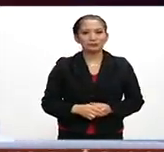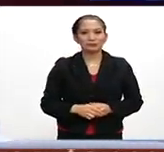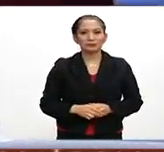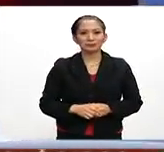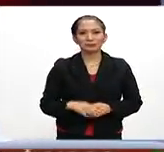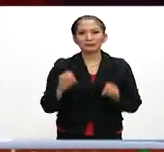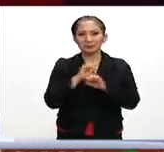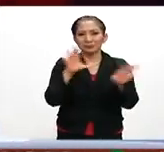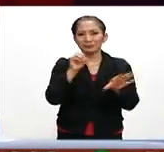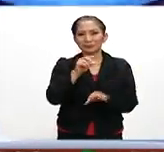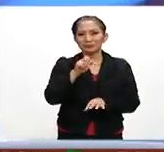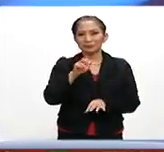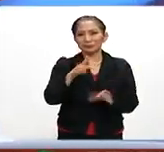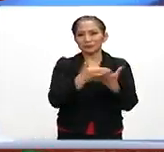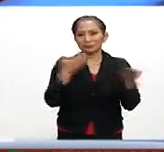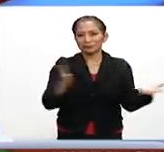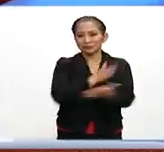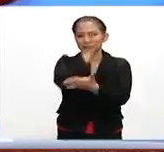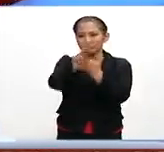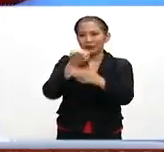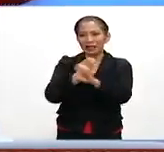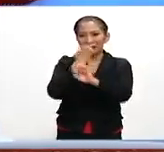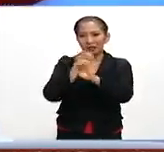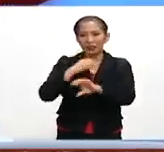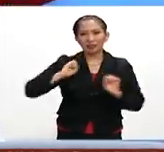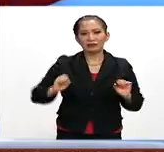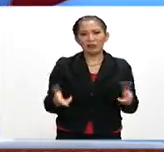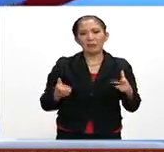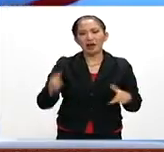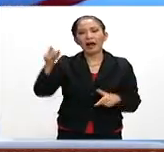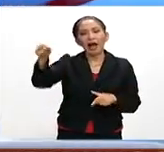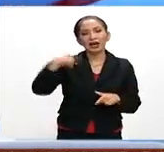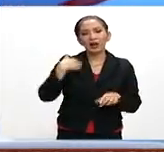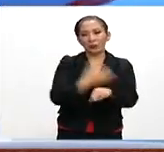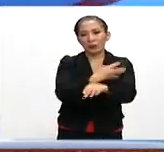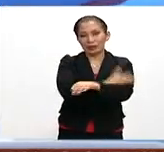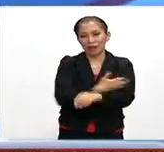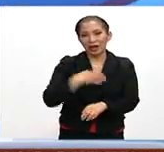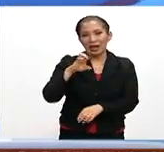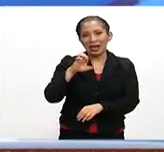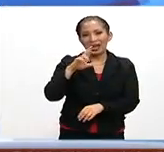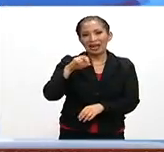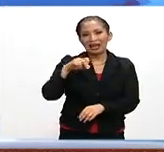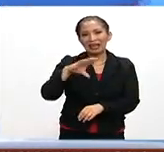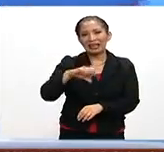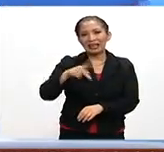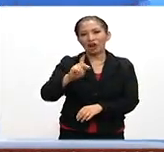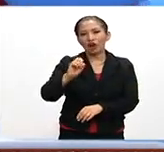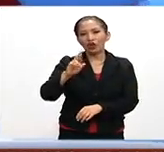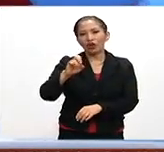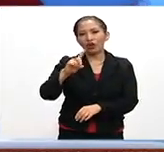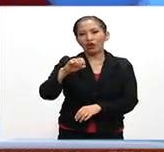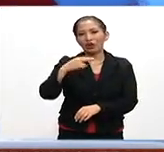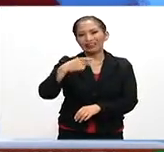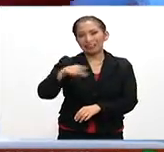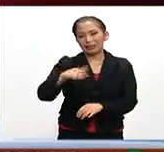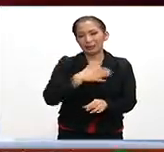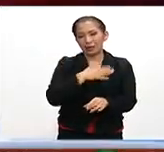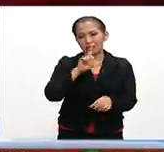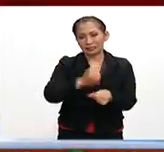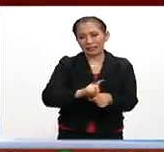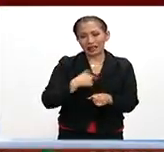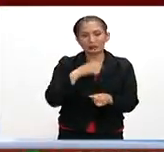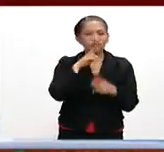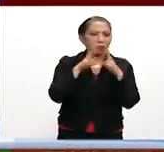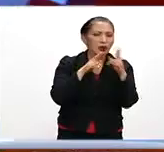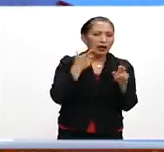Así es Omar, bueno, ahora vámonos hasta el estado de Chiapas donde se encuentra mi compañero Erick Ordóñez. Erick, muy buenos días, adelante